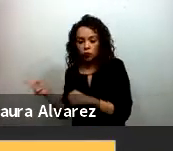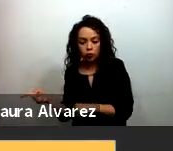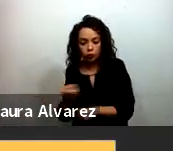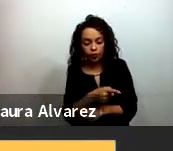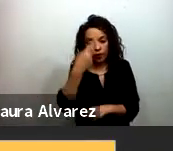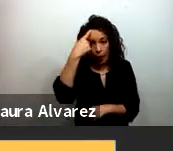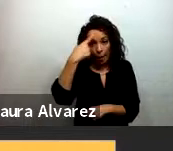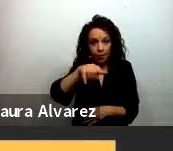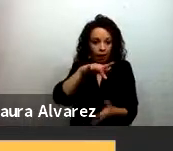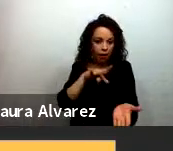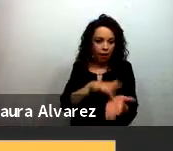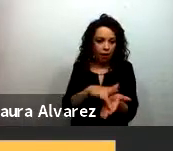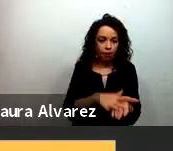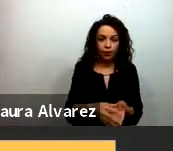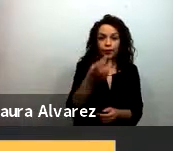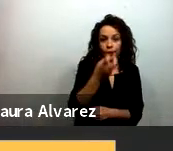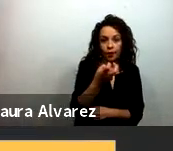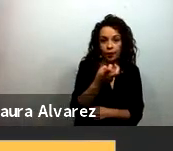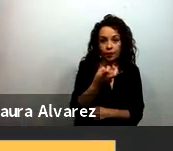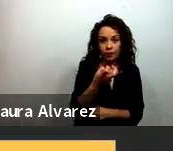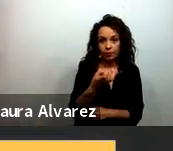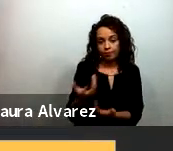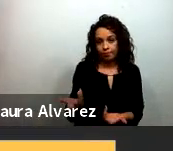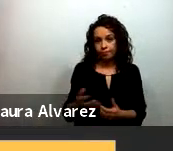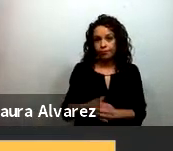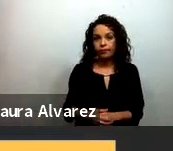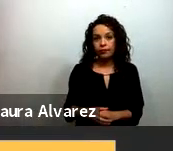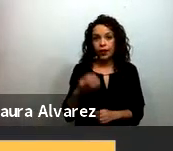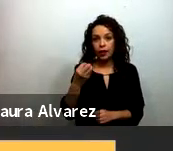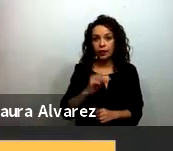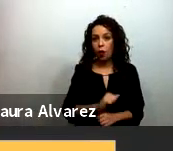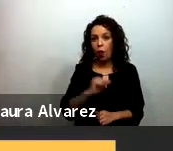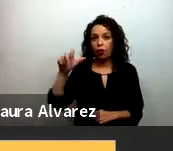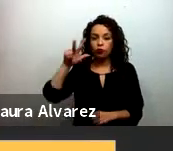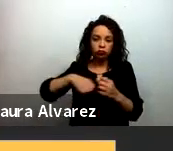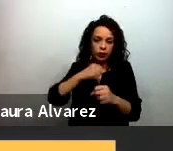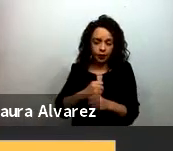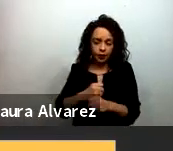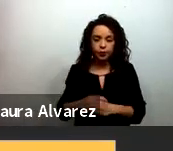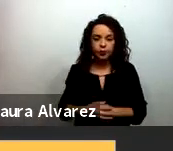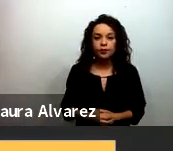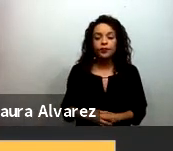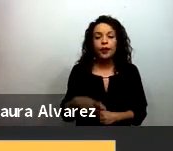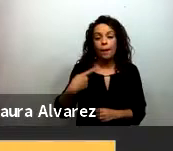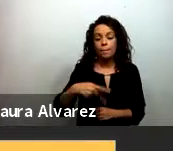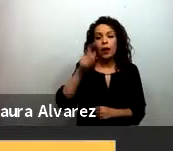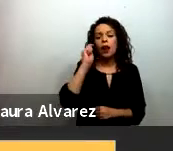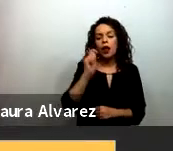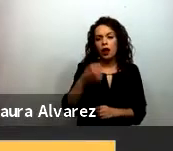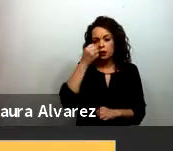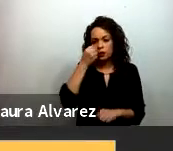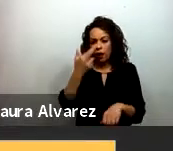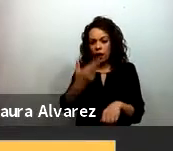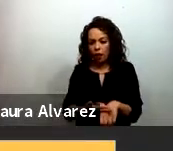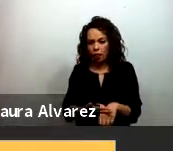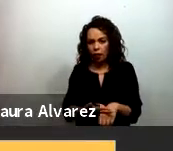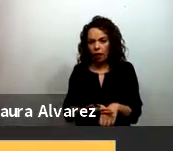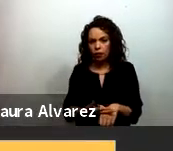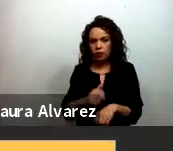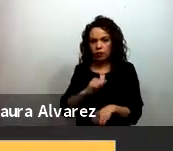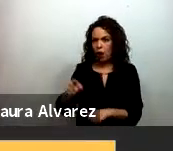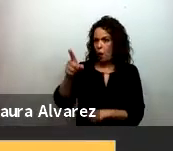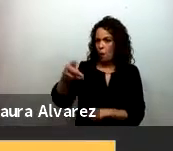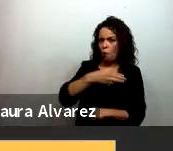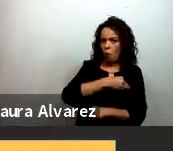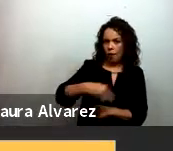a dieciocho años pero también en estas reuniones sirvieron mucho para que sobre todo los secretarios ejecutivos de los sistemas municipales expresaran